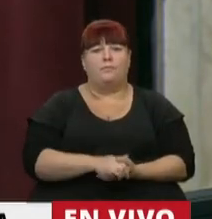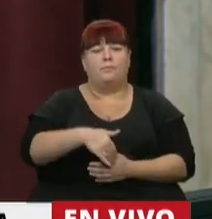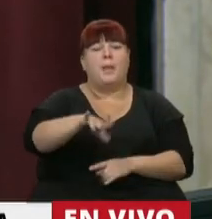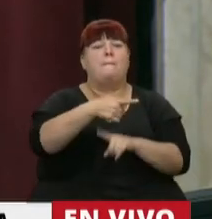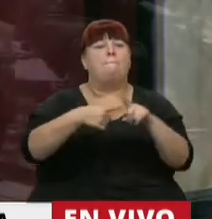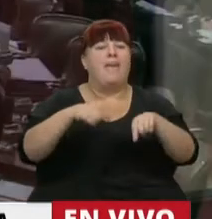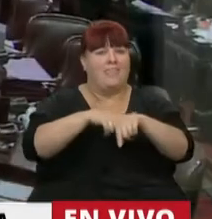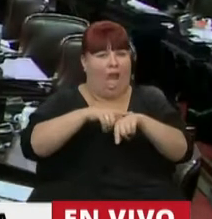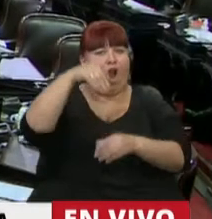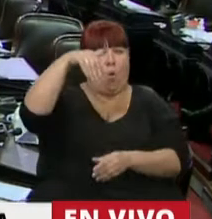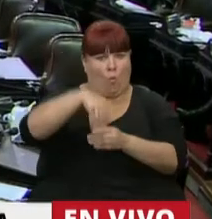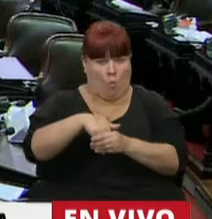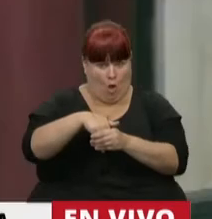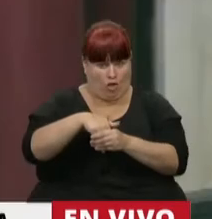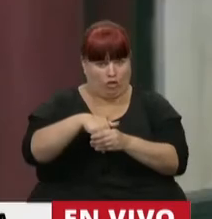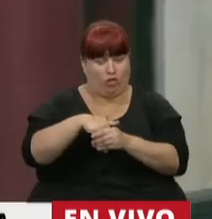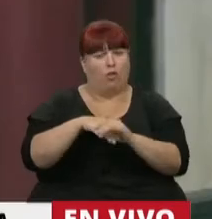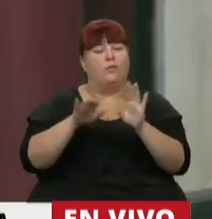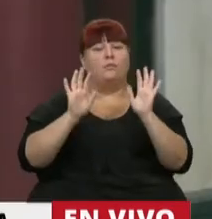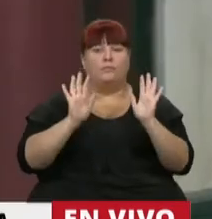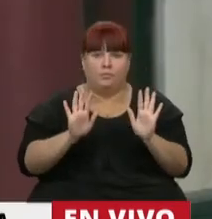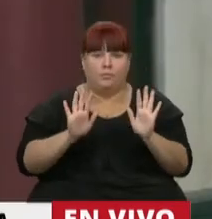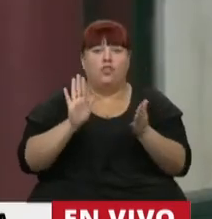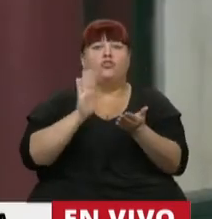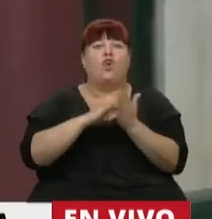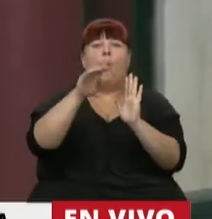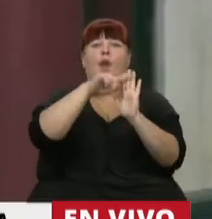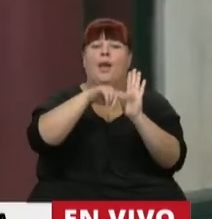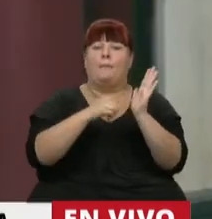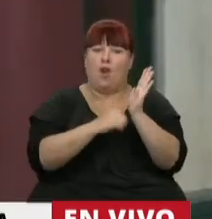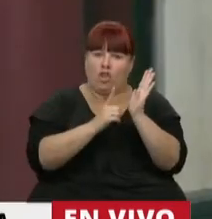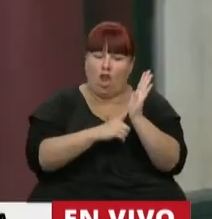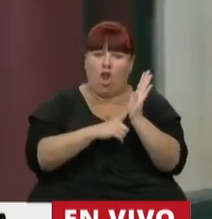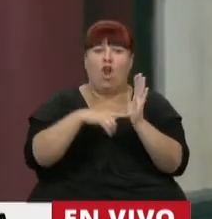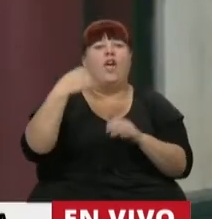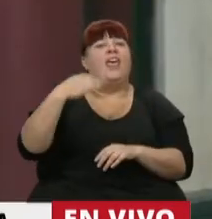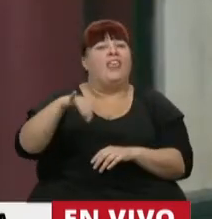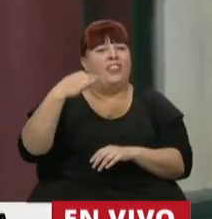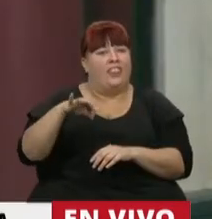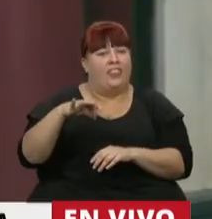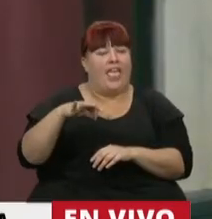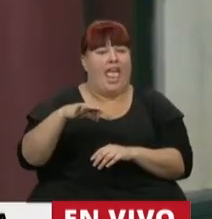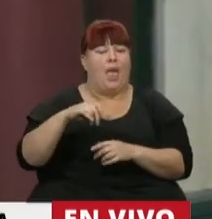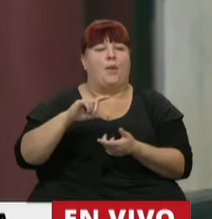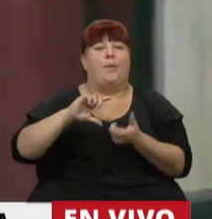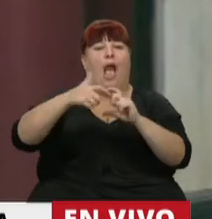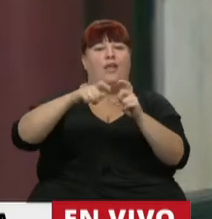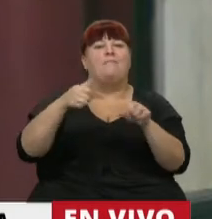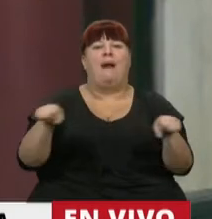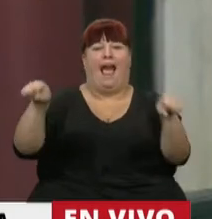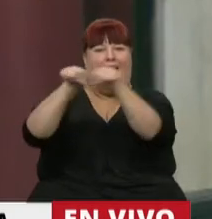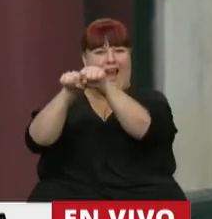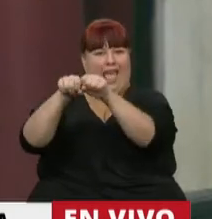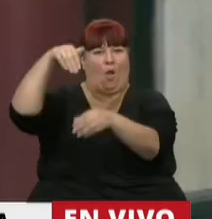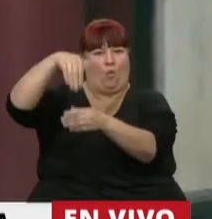30 minutos se va a votar y por lo tanto, de acuerdo al protocolo, corresponde que hagan actualización y acceso al